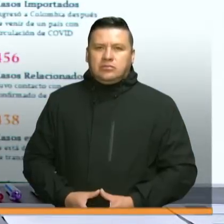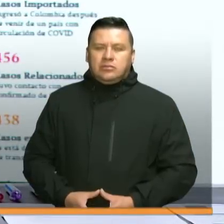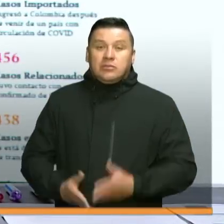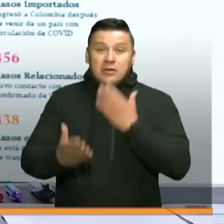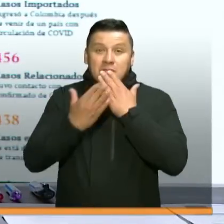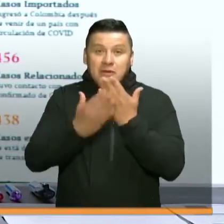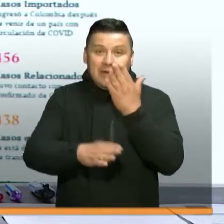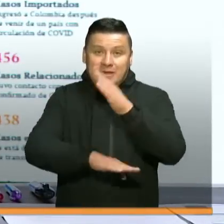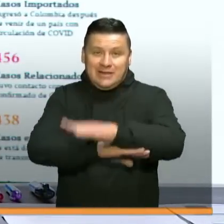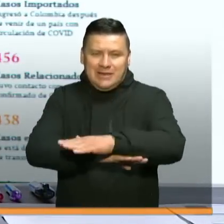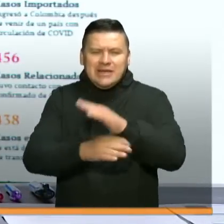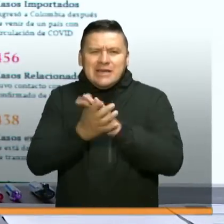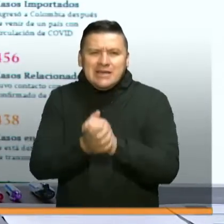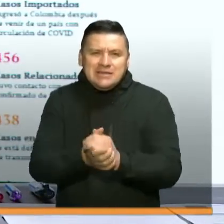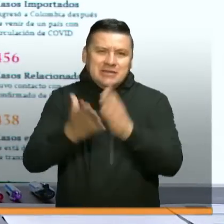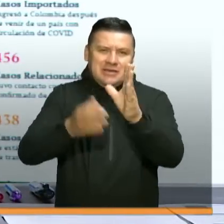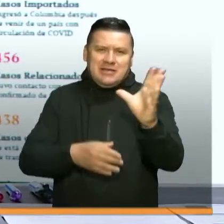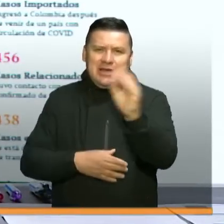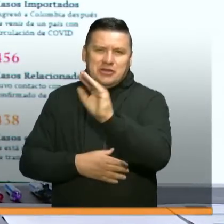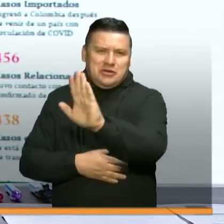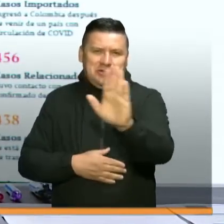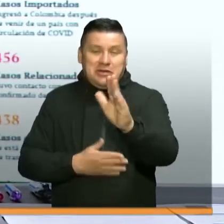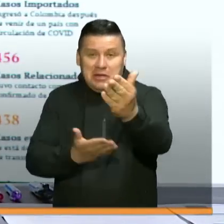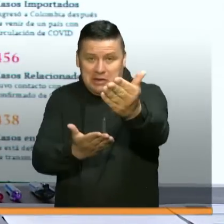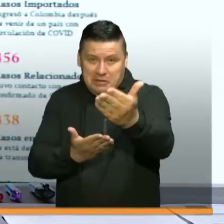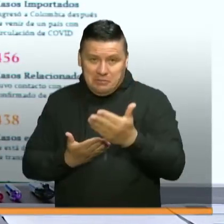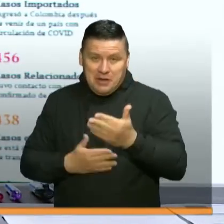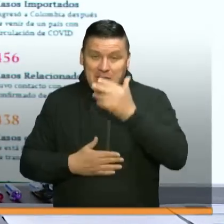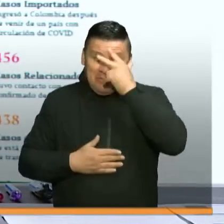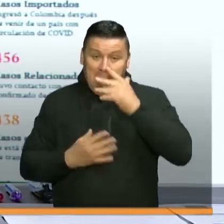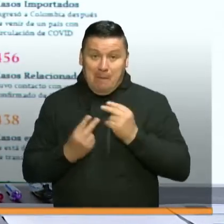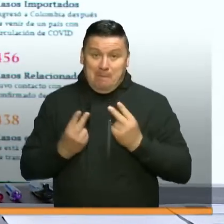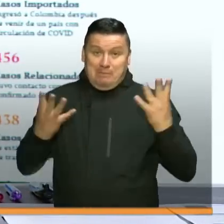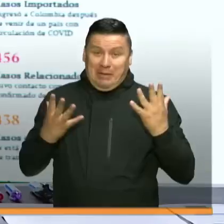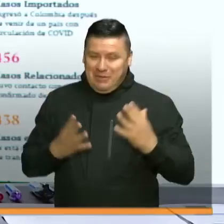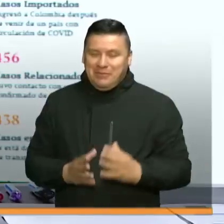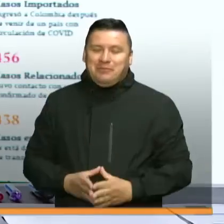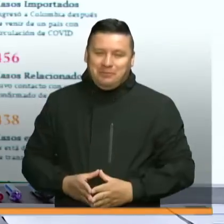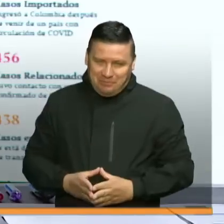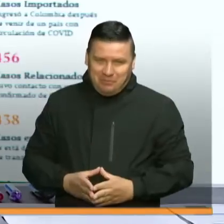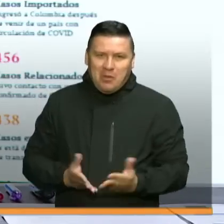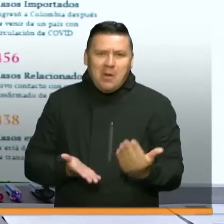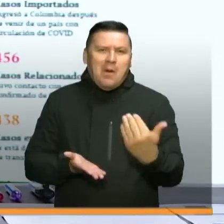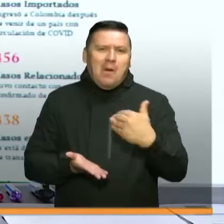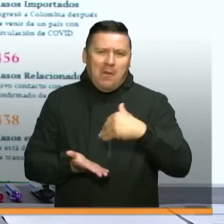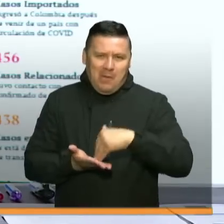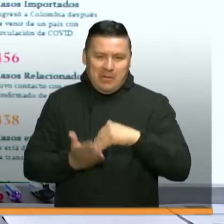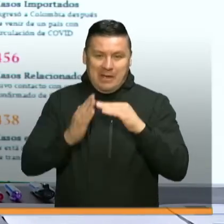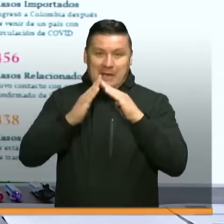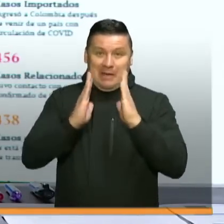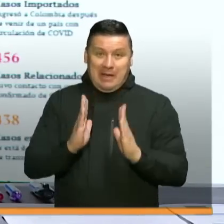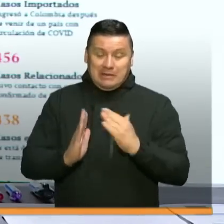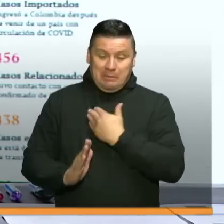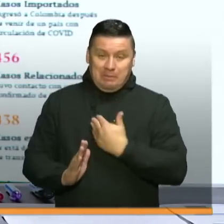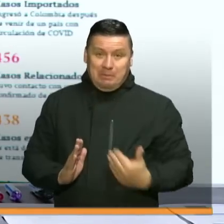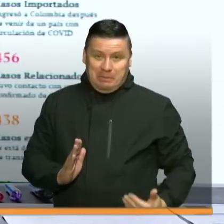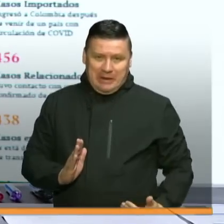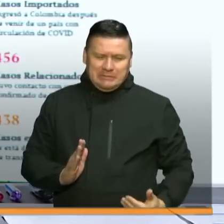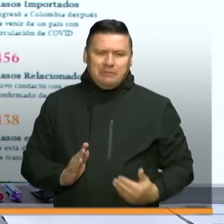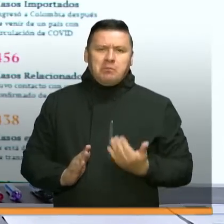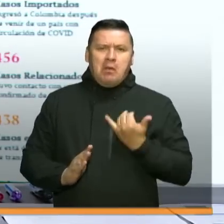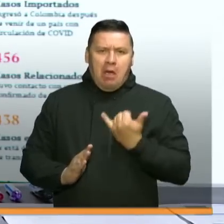Muy buenas tardes, un saludo para todos ustedes, bienvenidos a este Facebook Live. Estamos nuevamente aquí en la Casa de Nariño, estamos